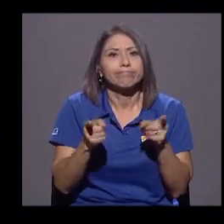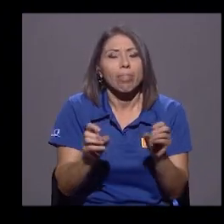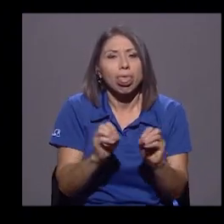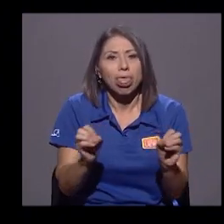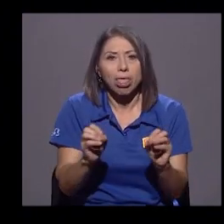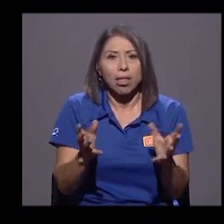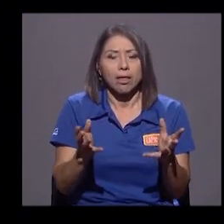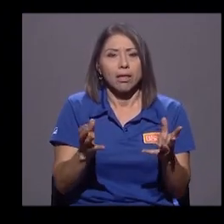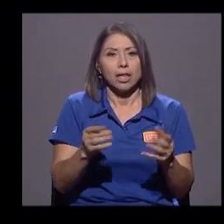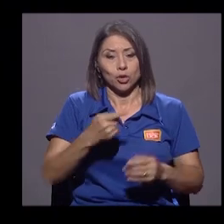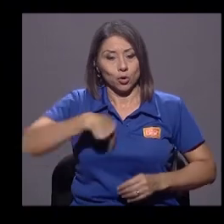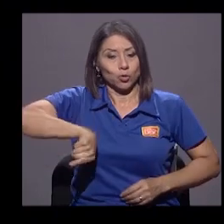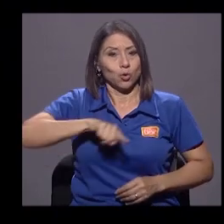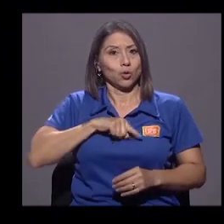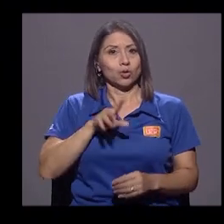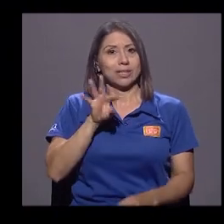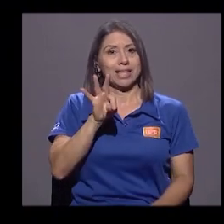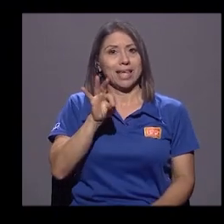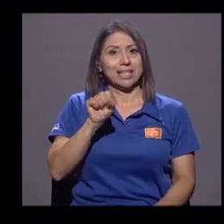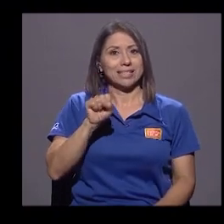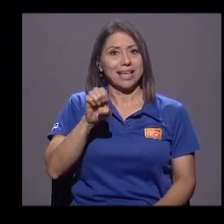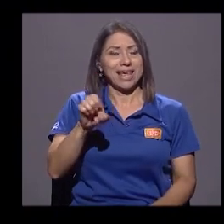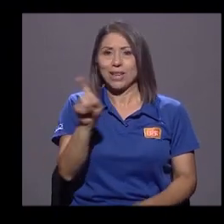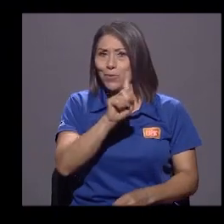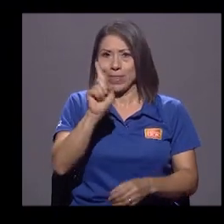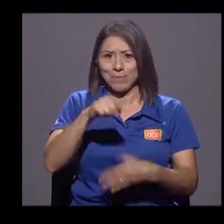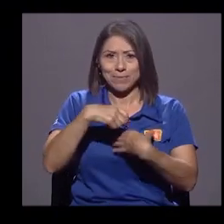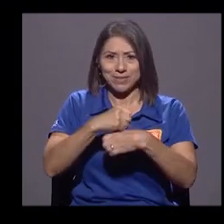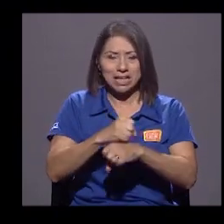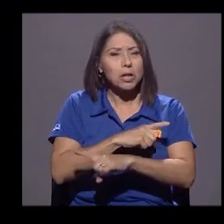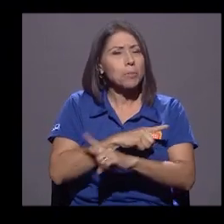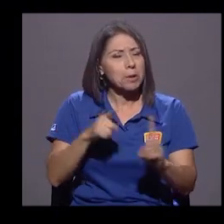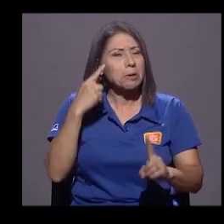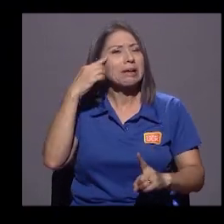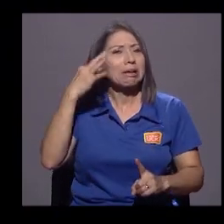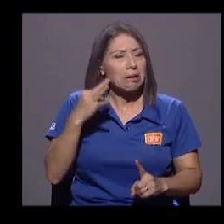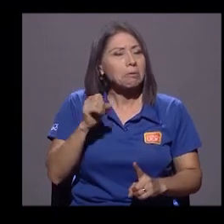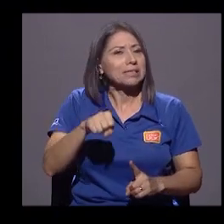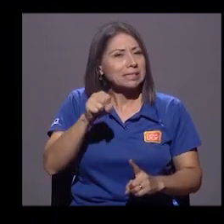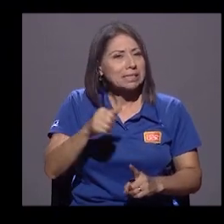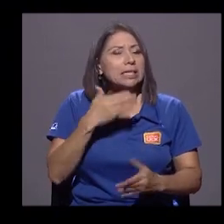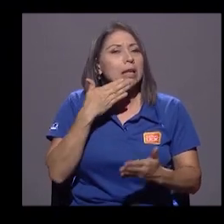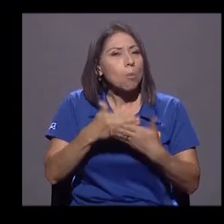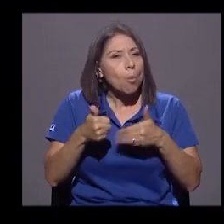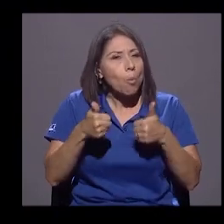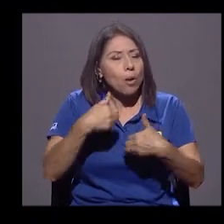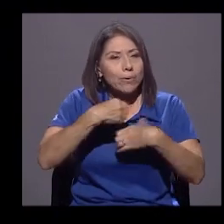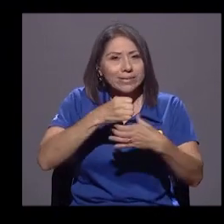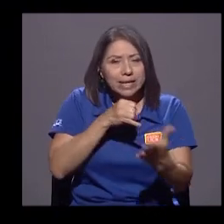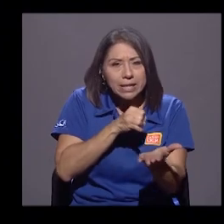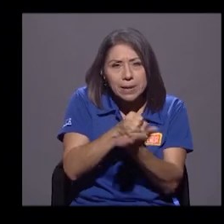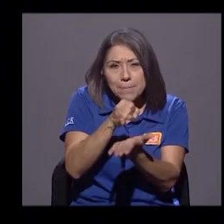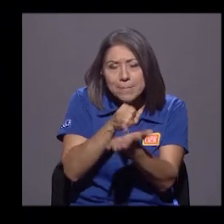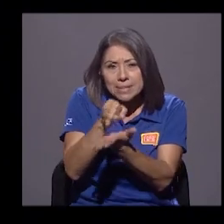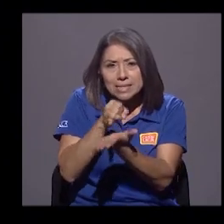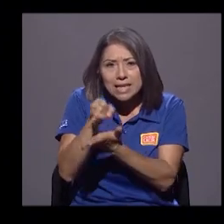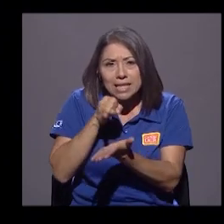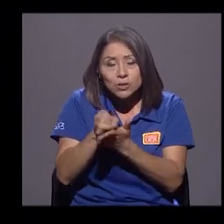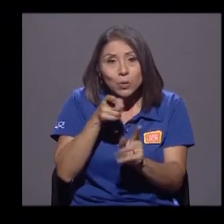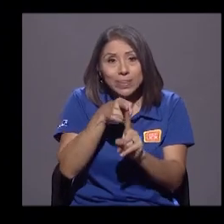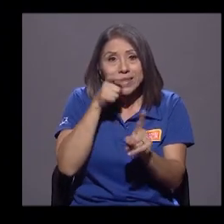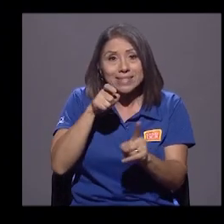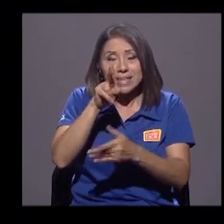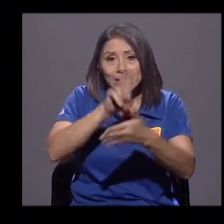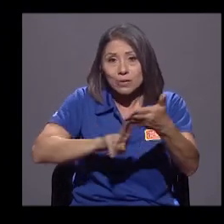corresponde a nosotros desde el tribunal hacerlo, pero yo creo que quedaría muy bien una investigación desde la academia, porque